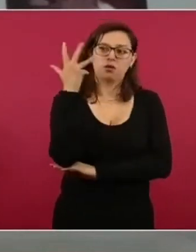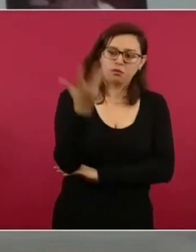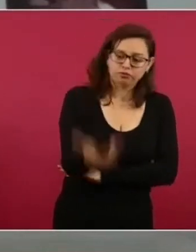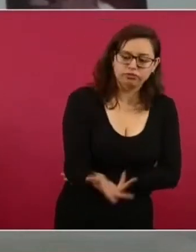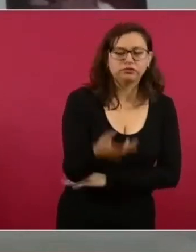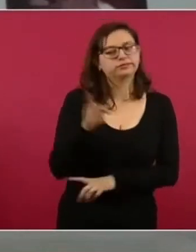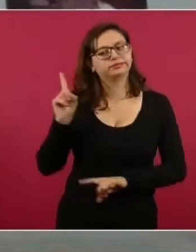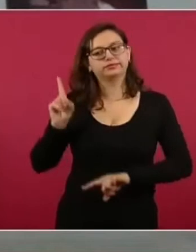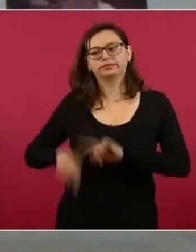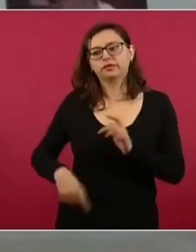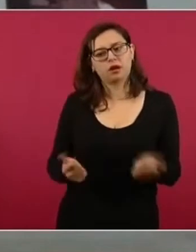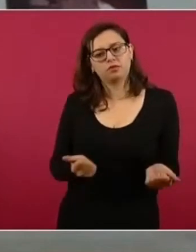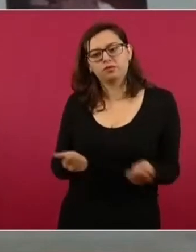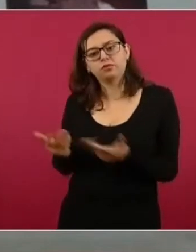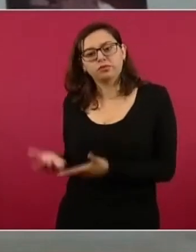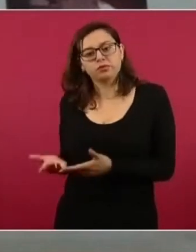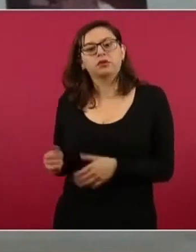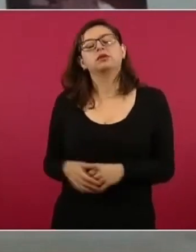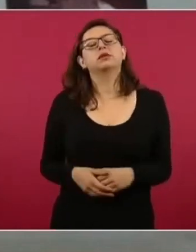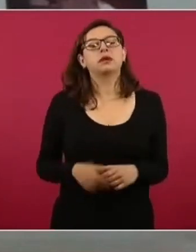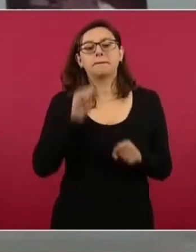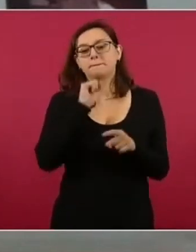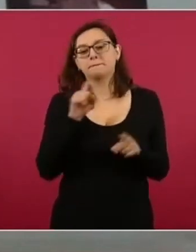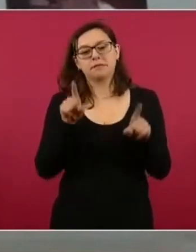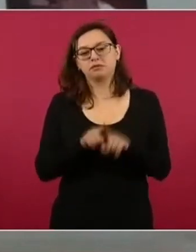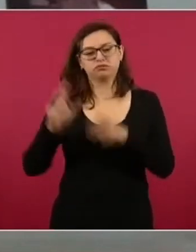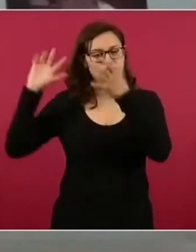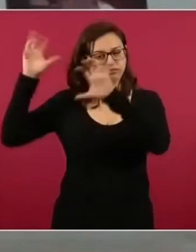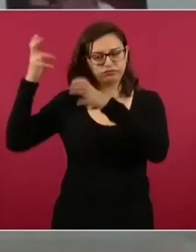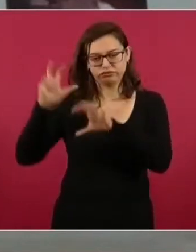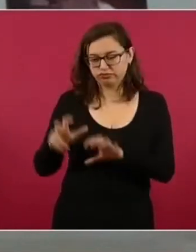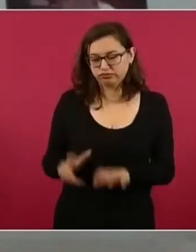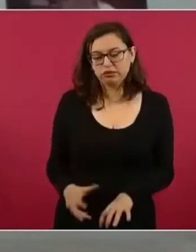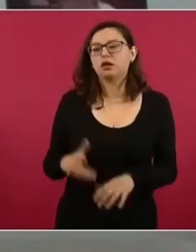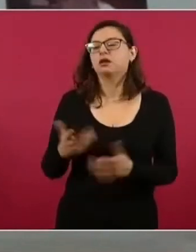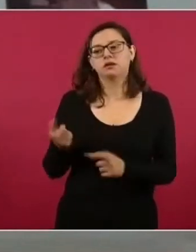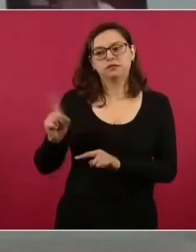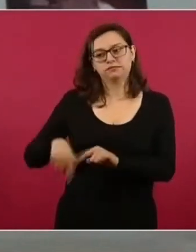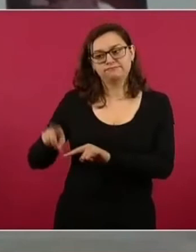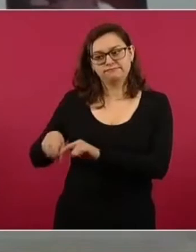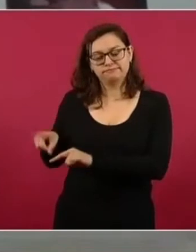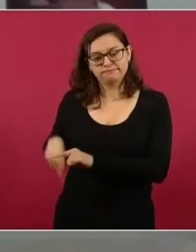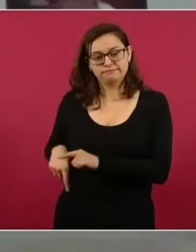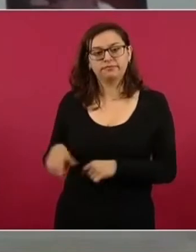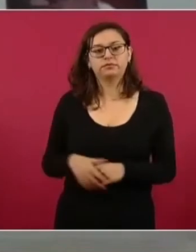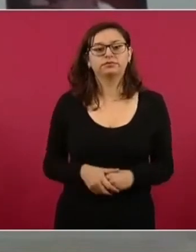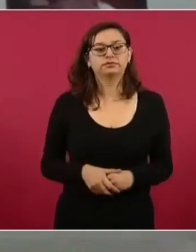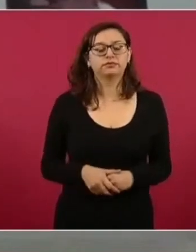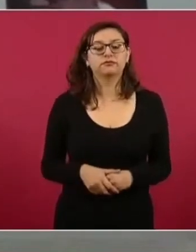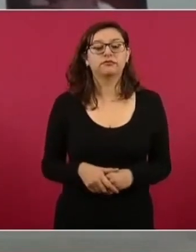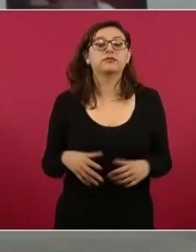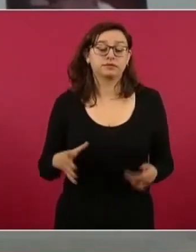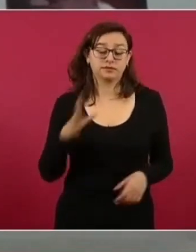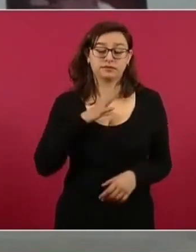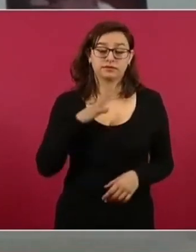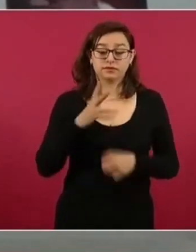en forma general y el retiro de desechos. También se desplegaron trece células de sanidad,